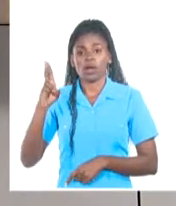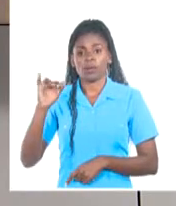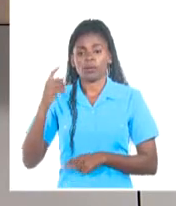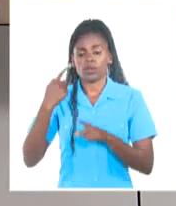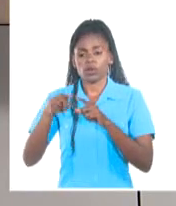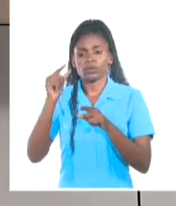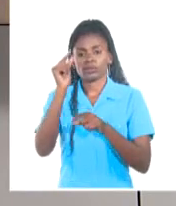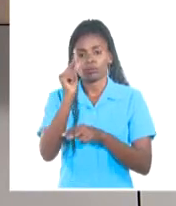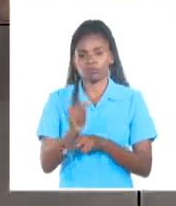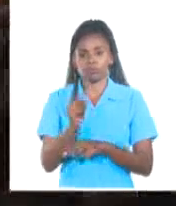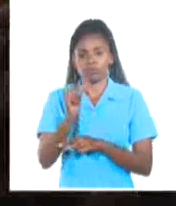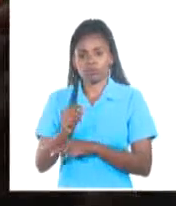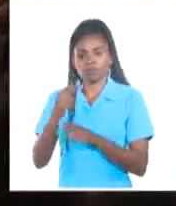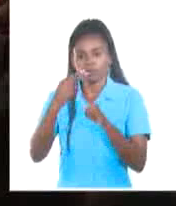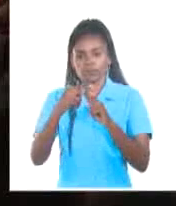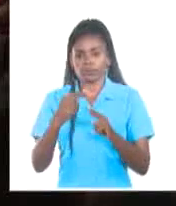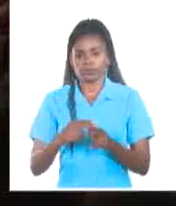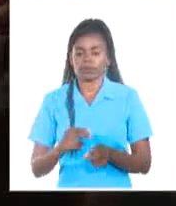personalidades.